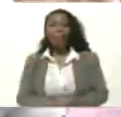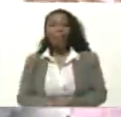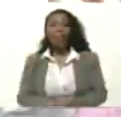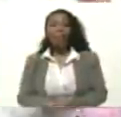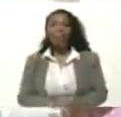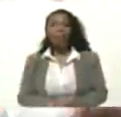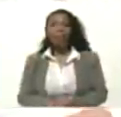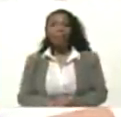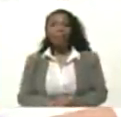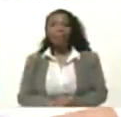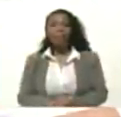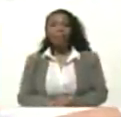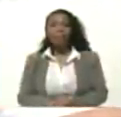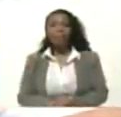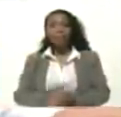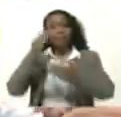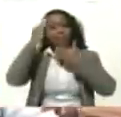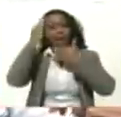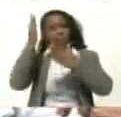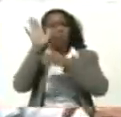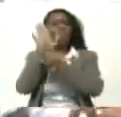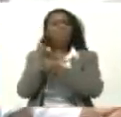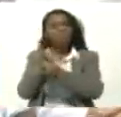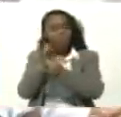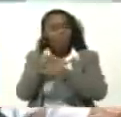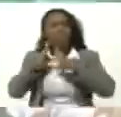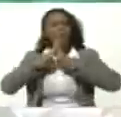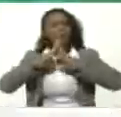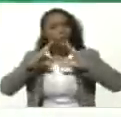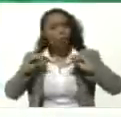Un saludo muy cariñoso a todas